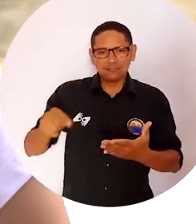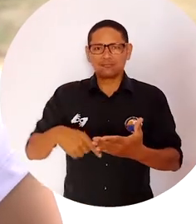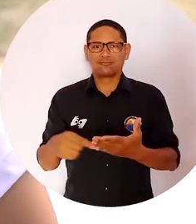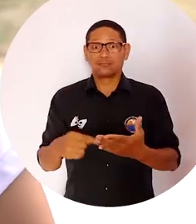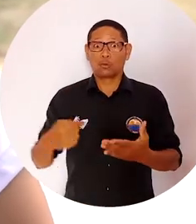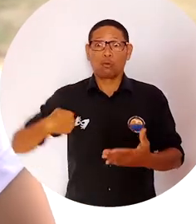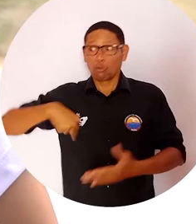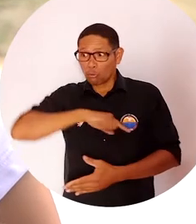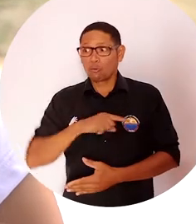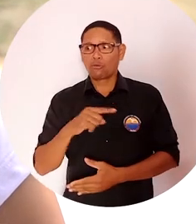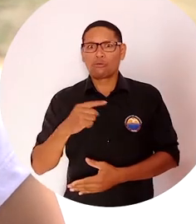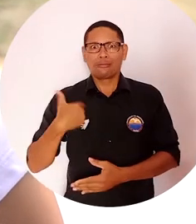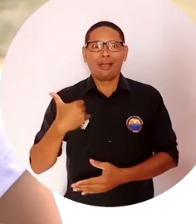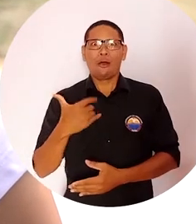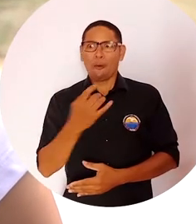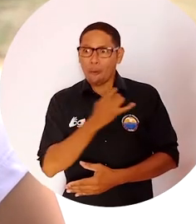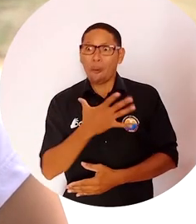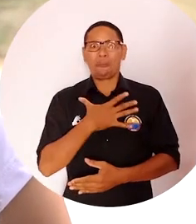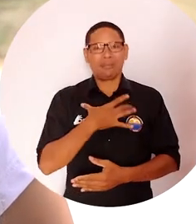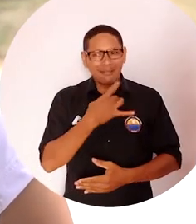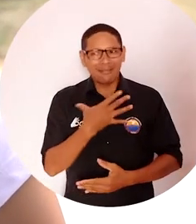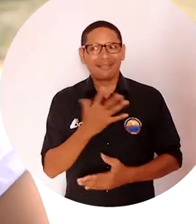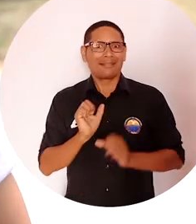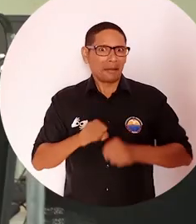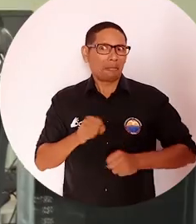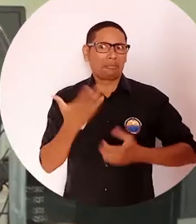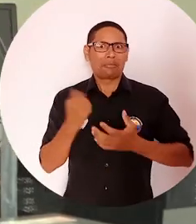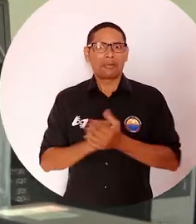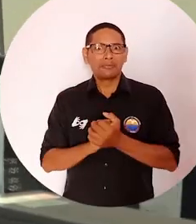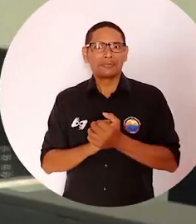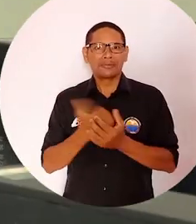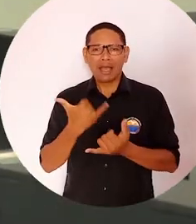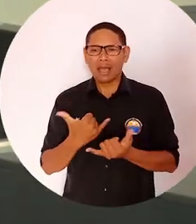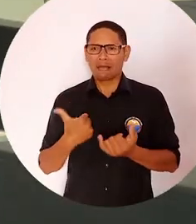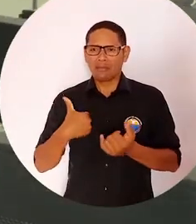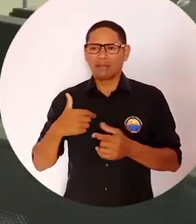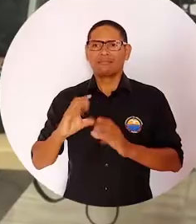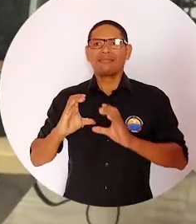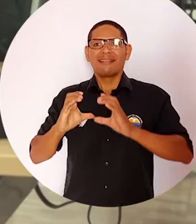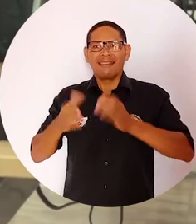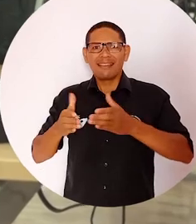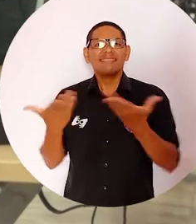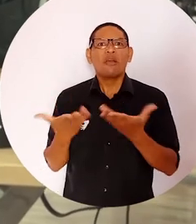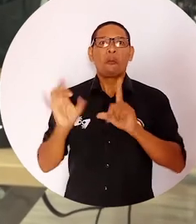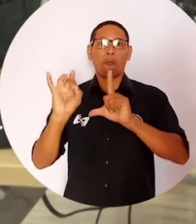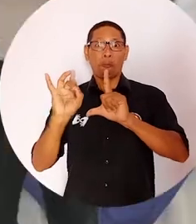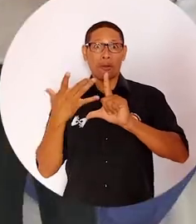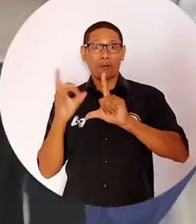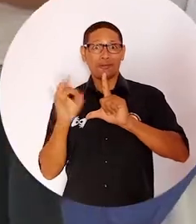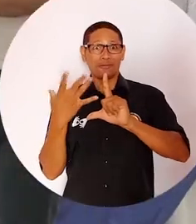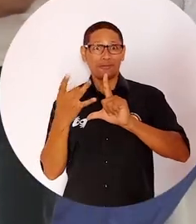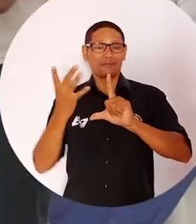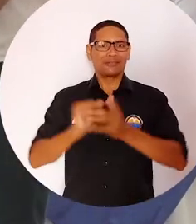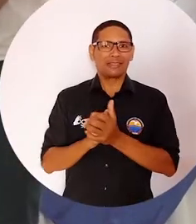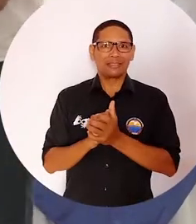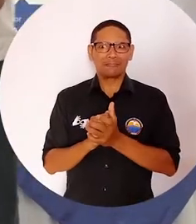llegar a dar nuestras clases en esta aula virtual. Y estamos muy agradecidos con